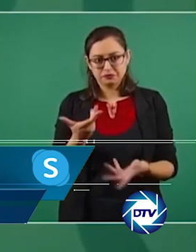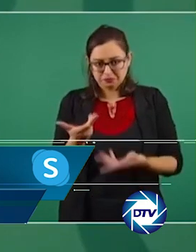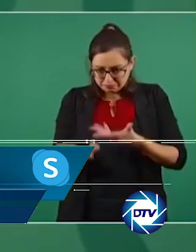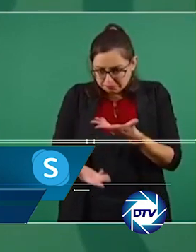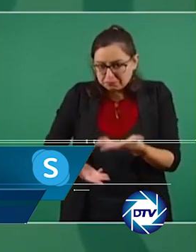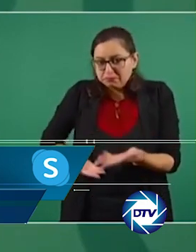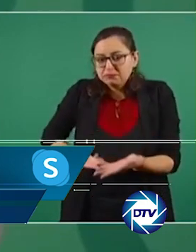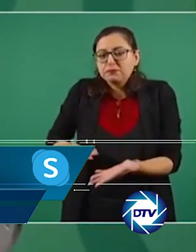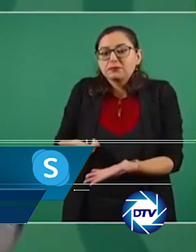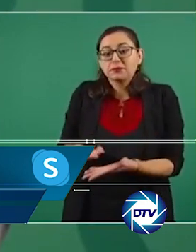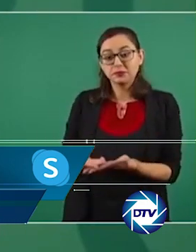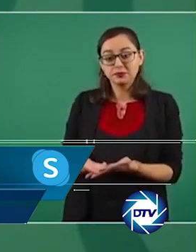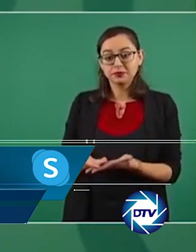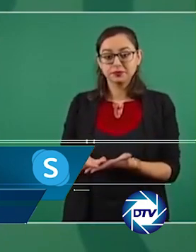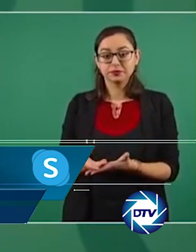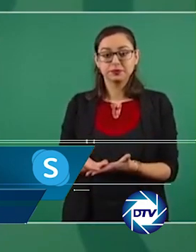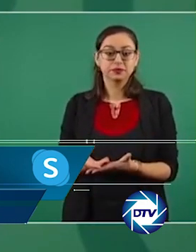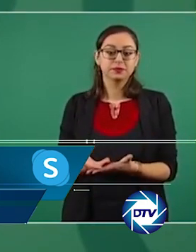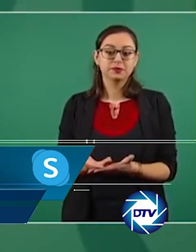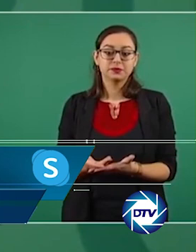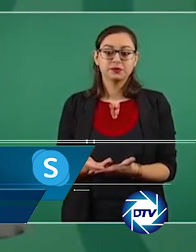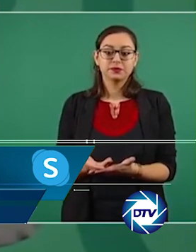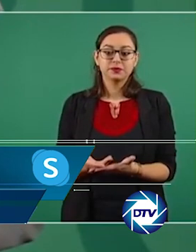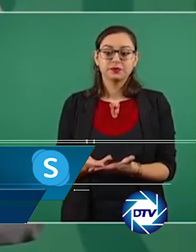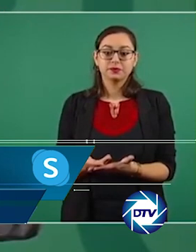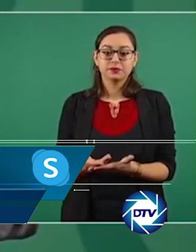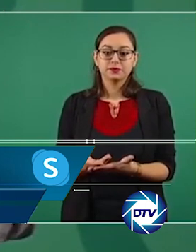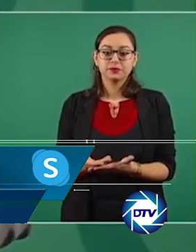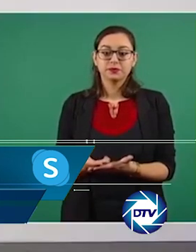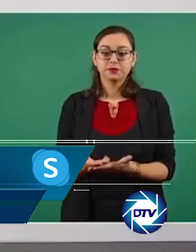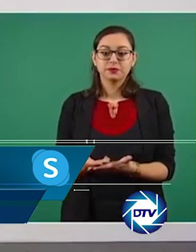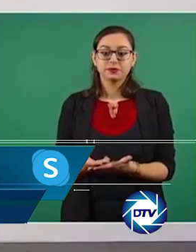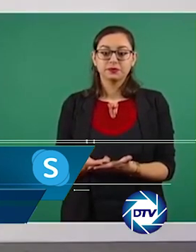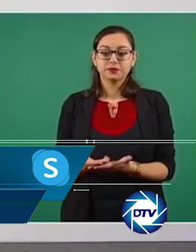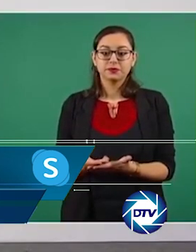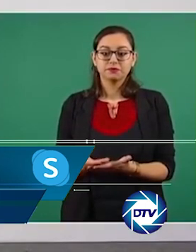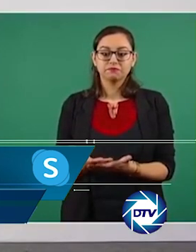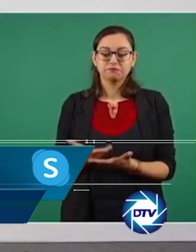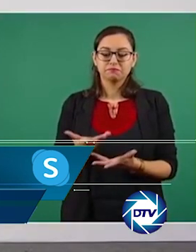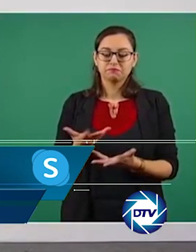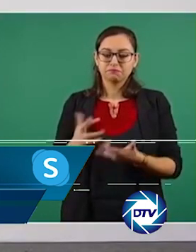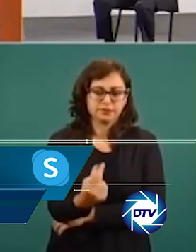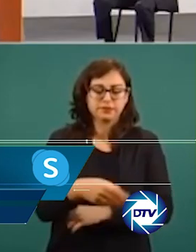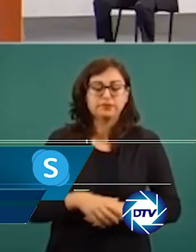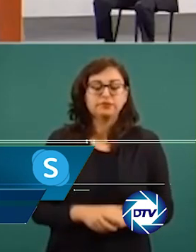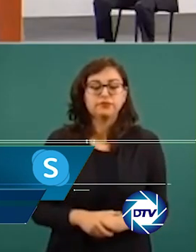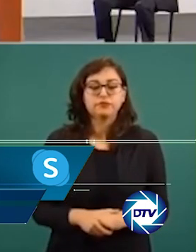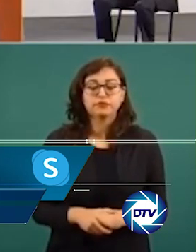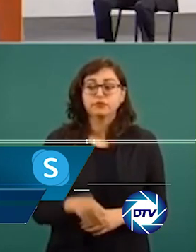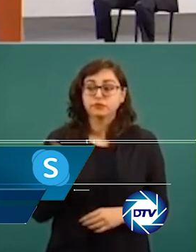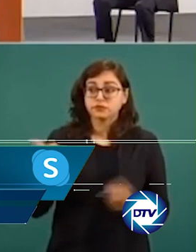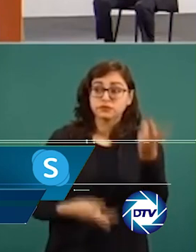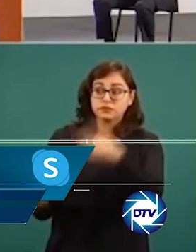su administración y que por su parte México aplica los principios de política exterior de no intervención.